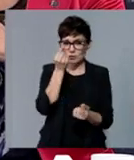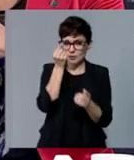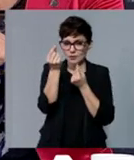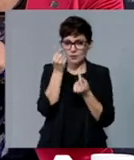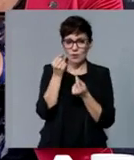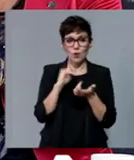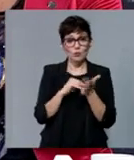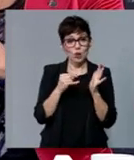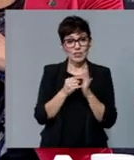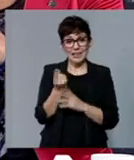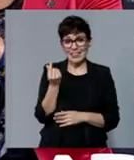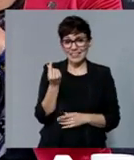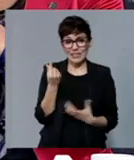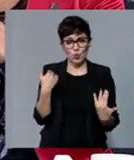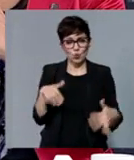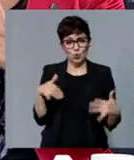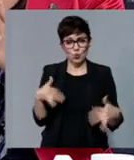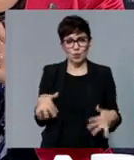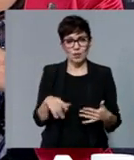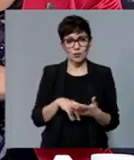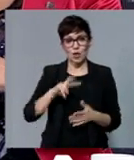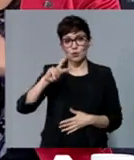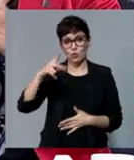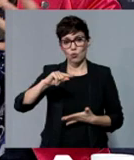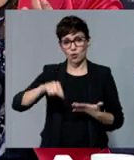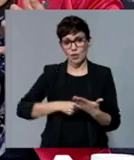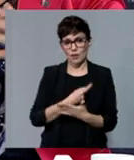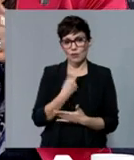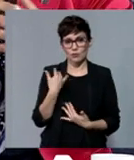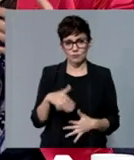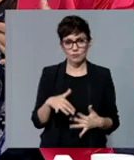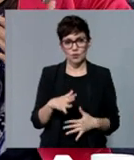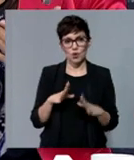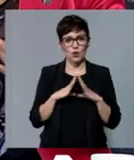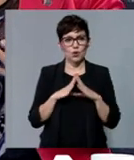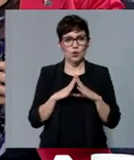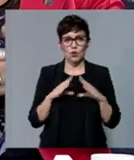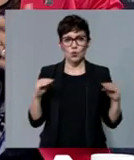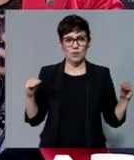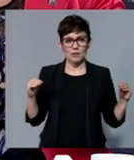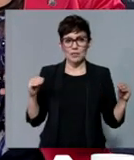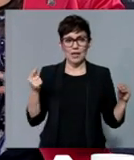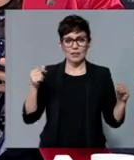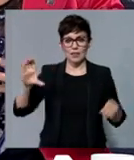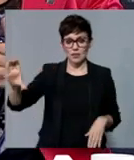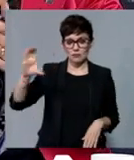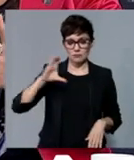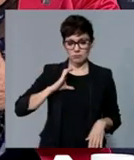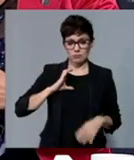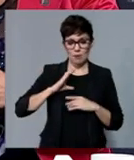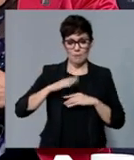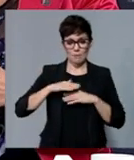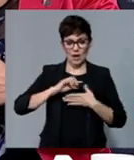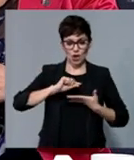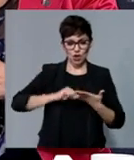proyectos de muchísimo dinero, donde hay muchísima subcontratación. Entonces, a las universidades nos venía una cantidad enorme de dinero que había que subcontratar con unas